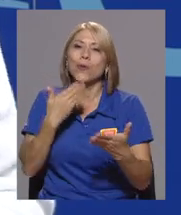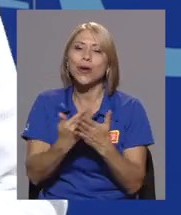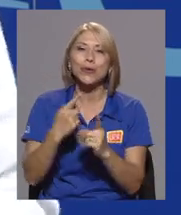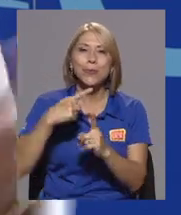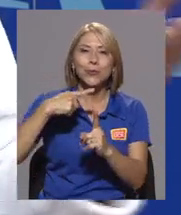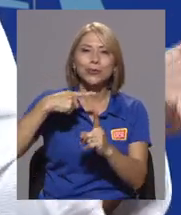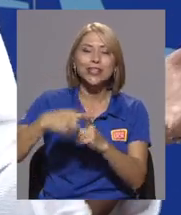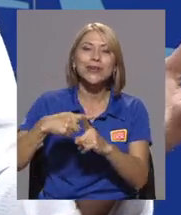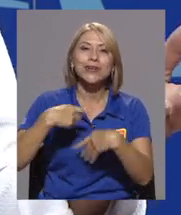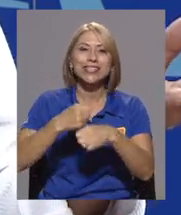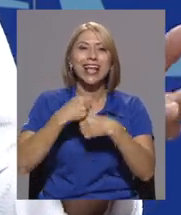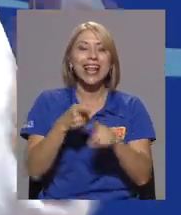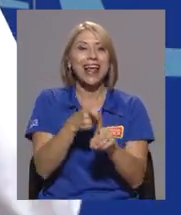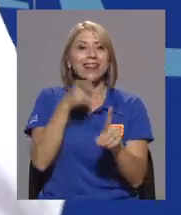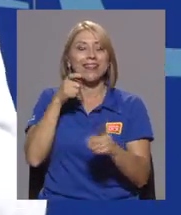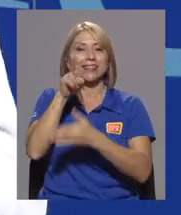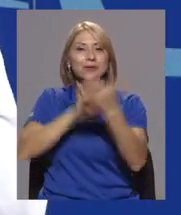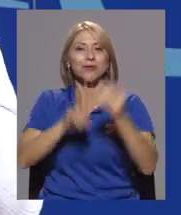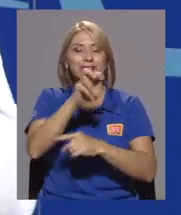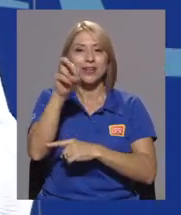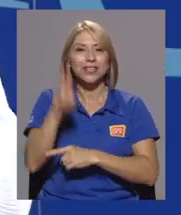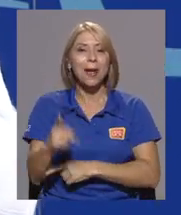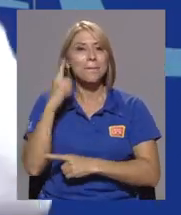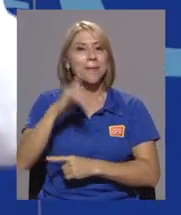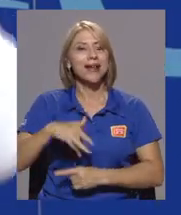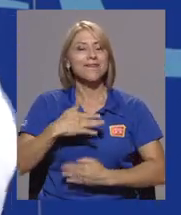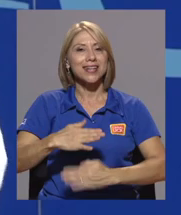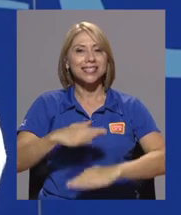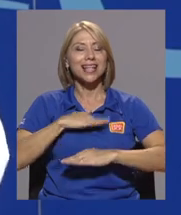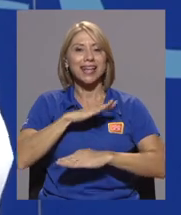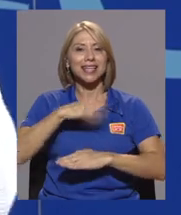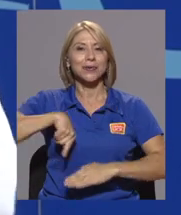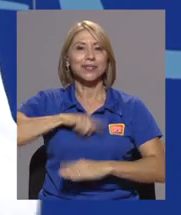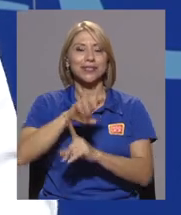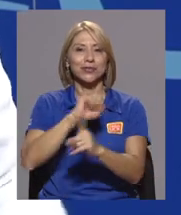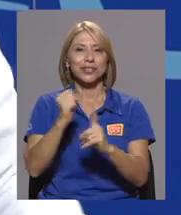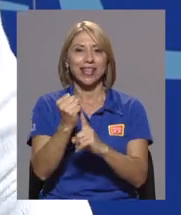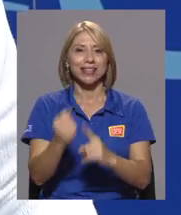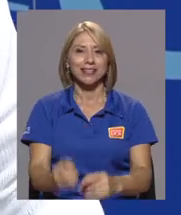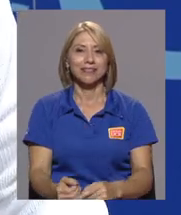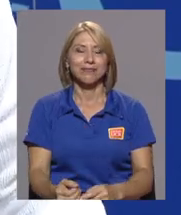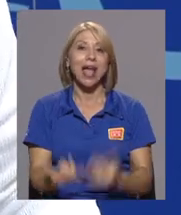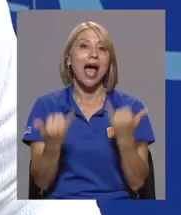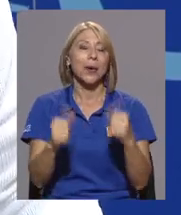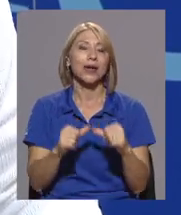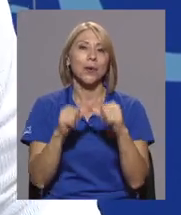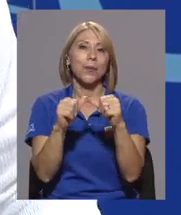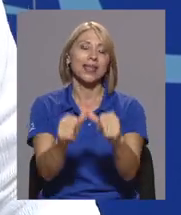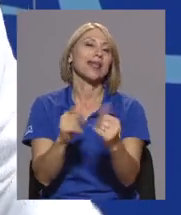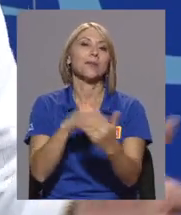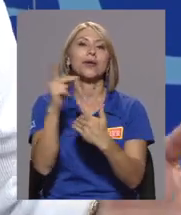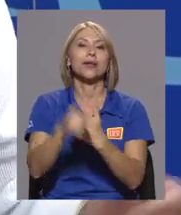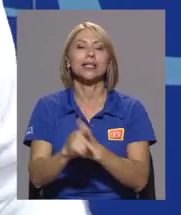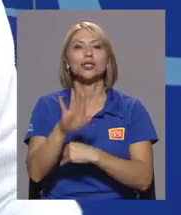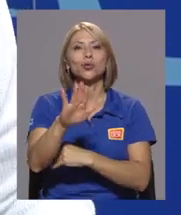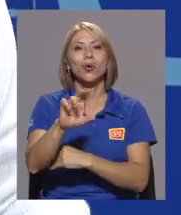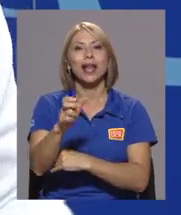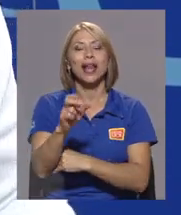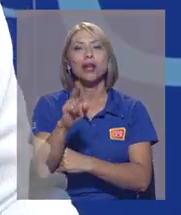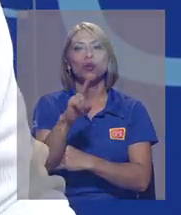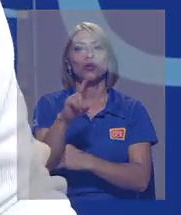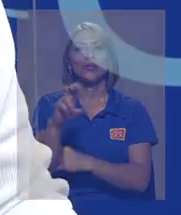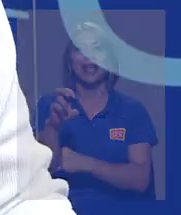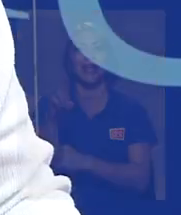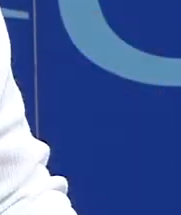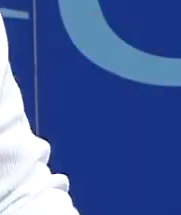la vuelta de una semana y como les digo siempre, con mucho de lo bueno, de lo positivo que se genera desde la Universidad de Costa Rica para el bienestar de